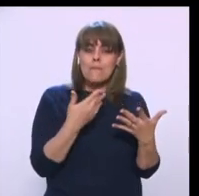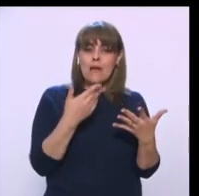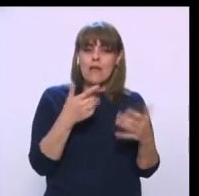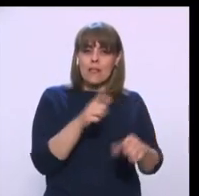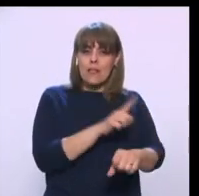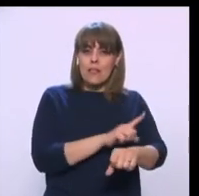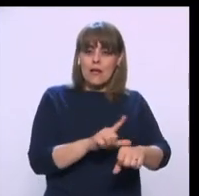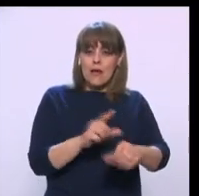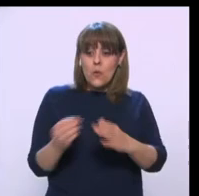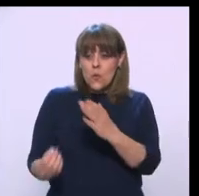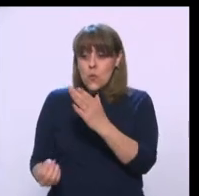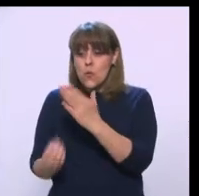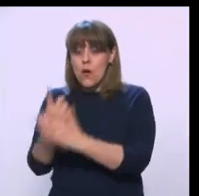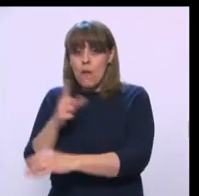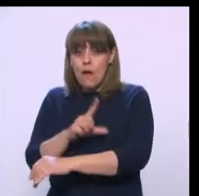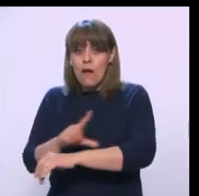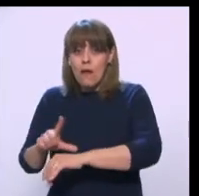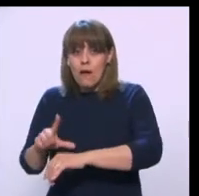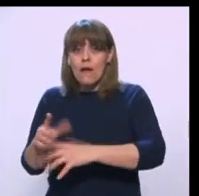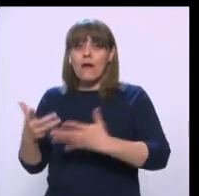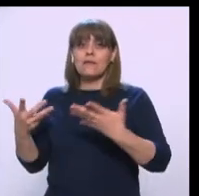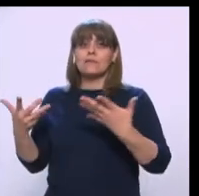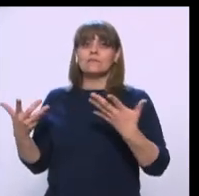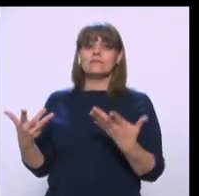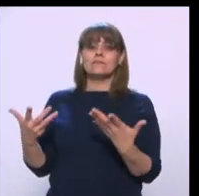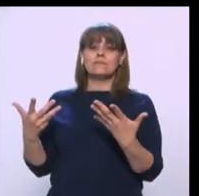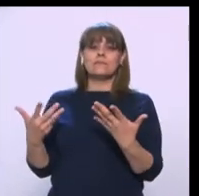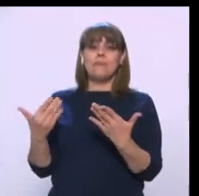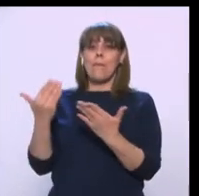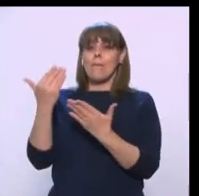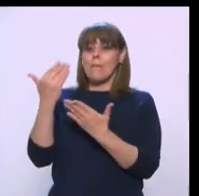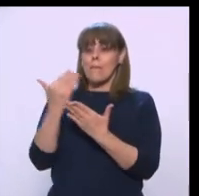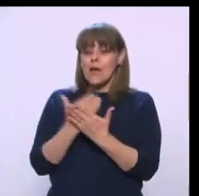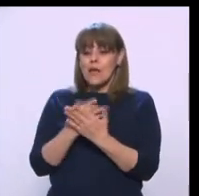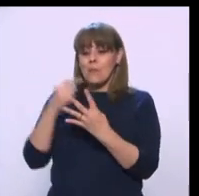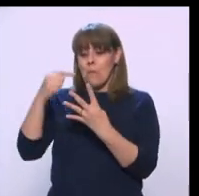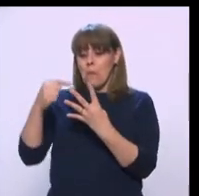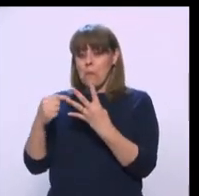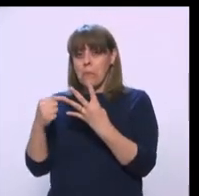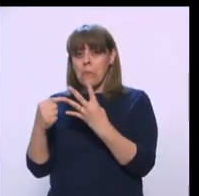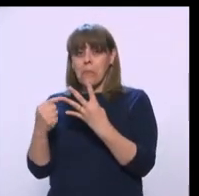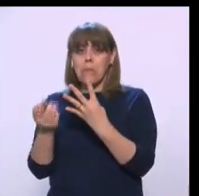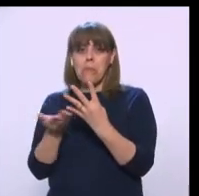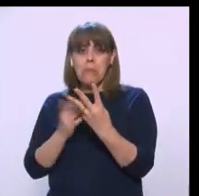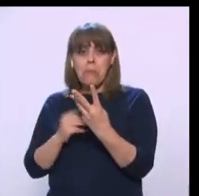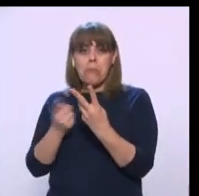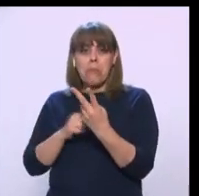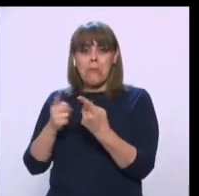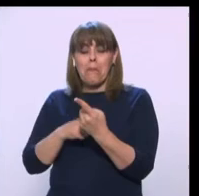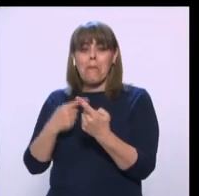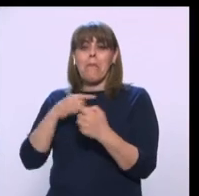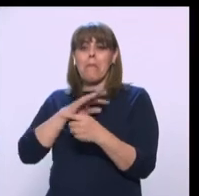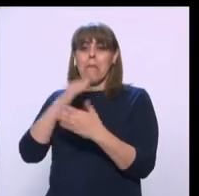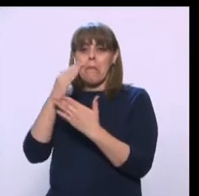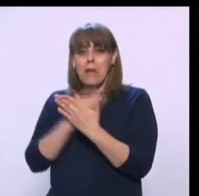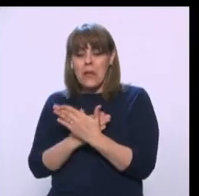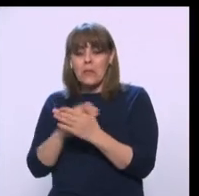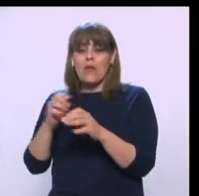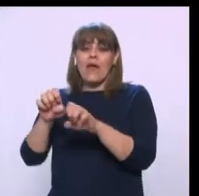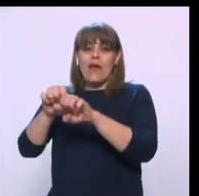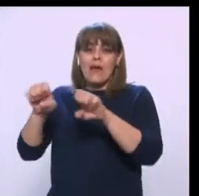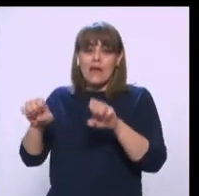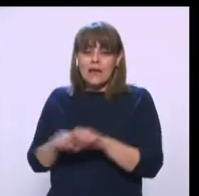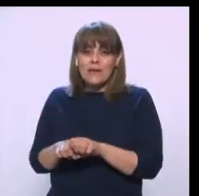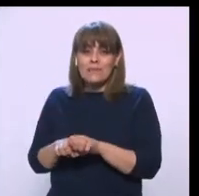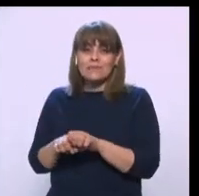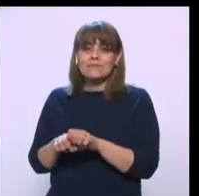una nueva con menos elementos de los que te he dicho, con menos arraigo, con equipos que me